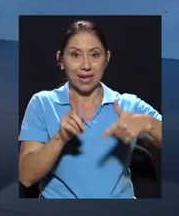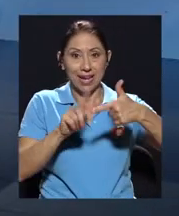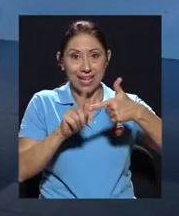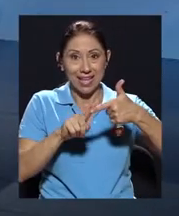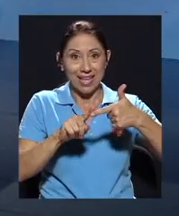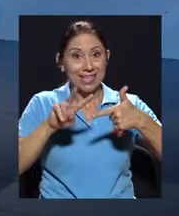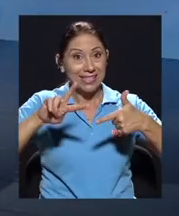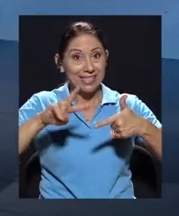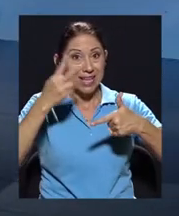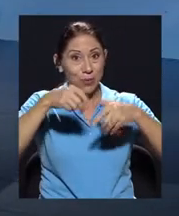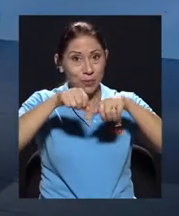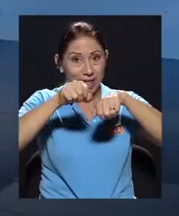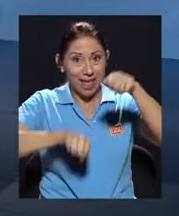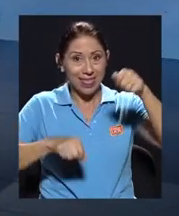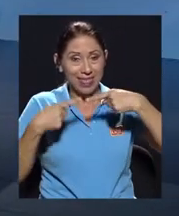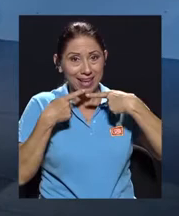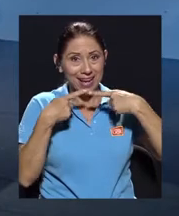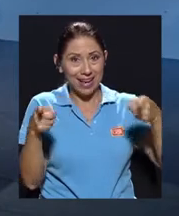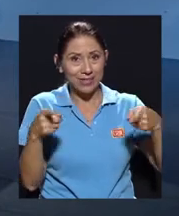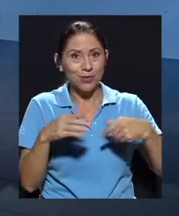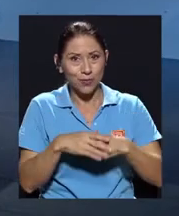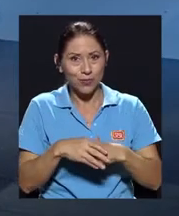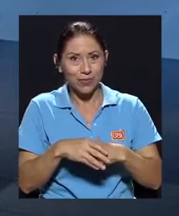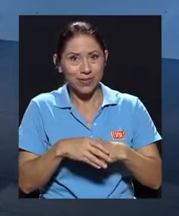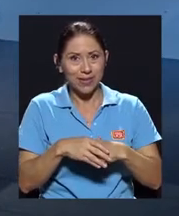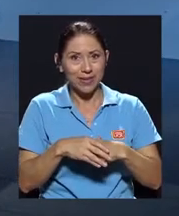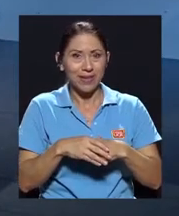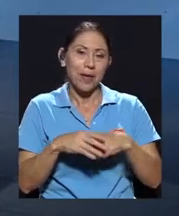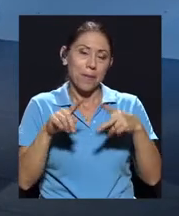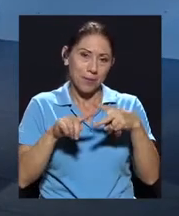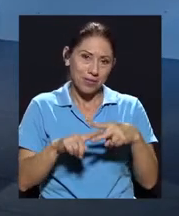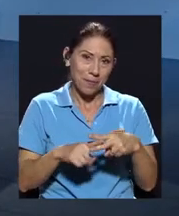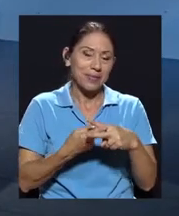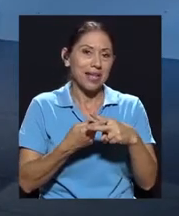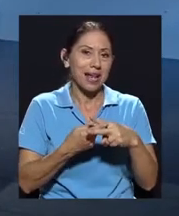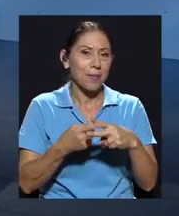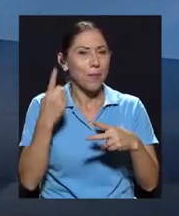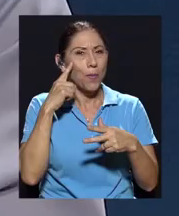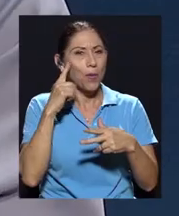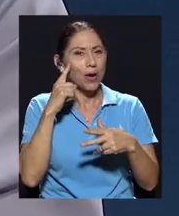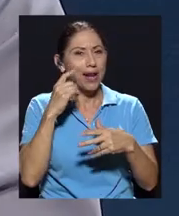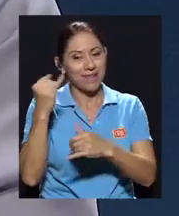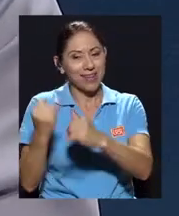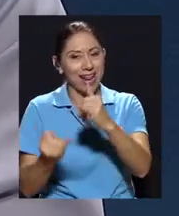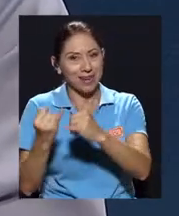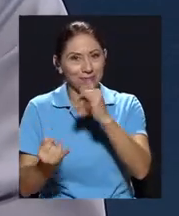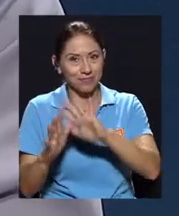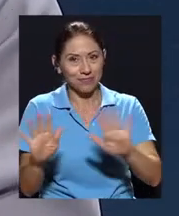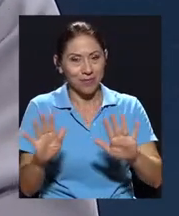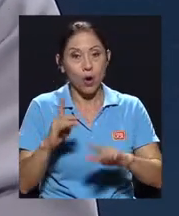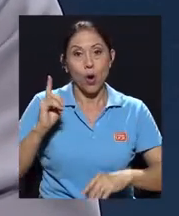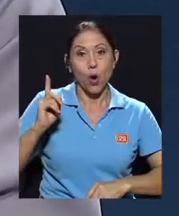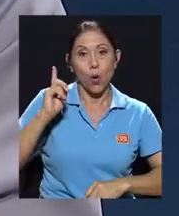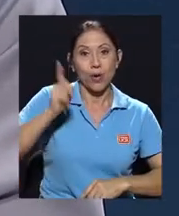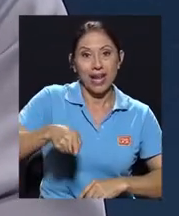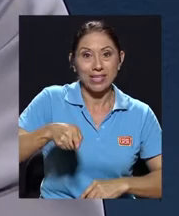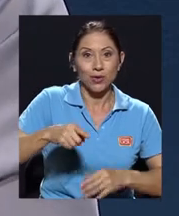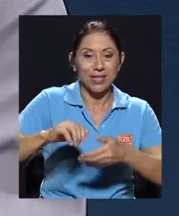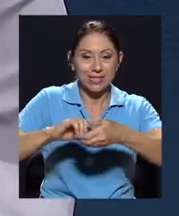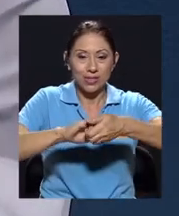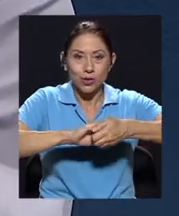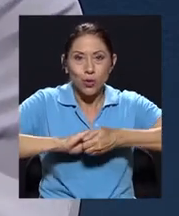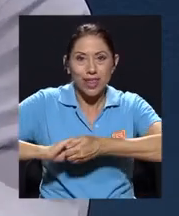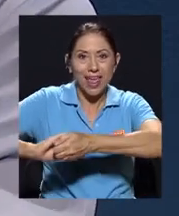y vamos a poner, vamos a empezar por el final, o vamos a pasar a la final, es la de obligaciones solidarias. Las obligaciones